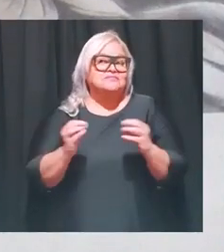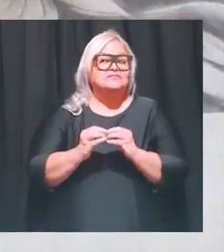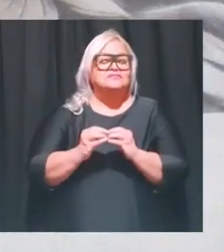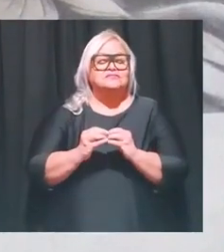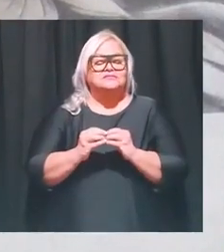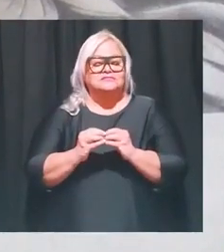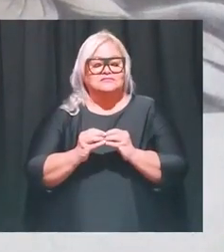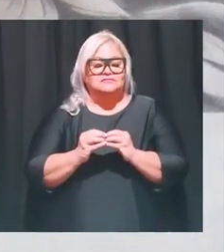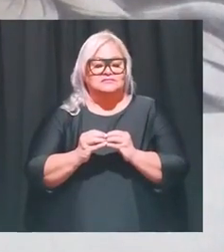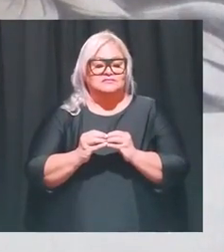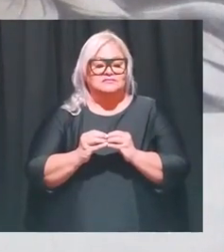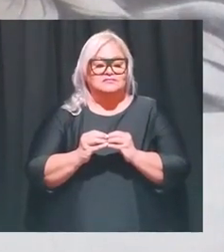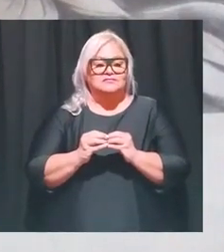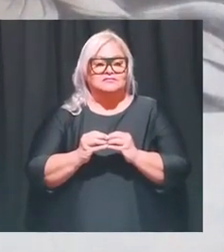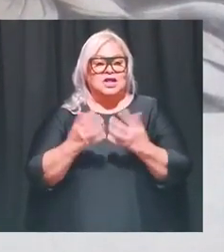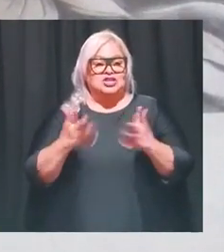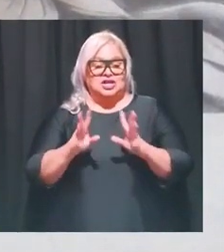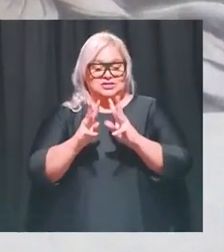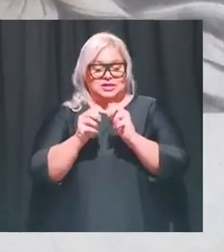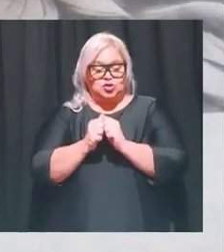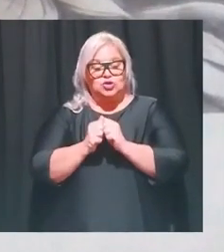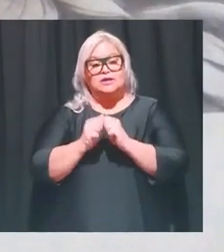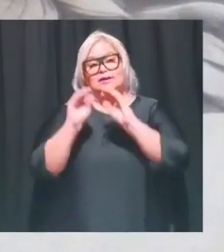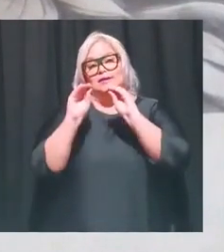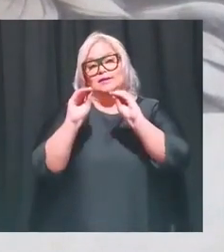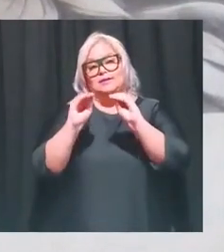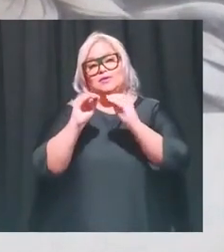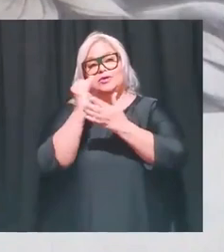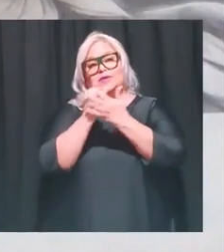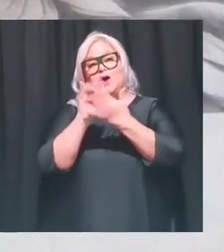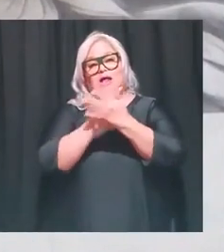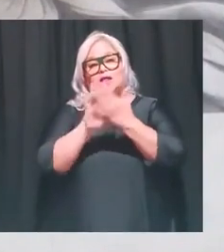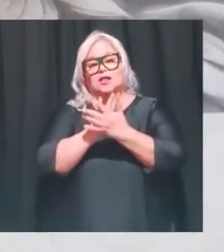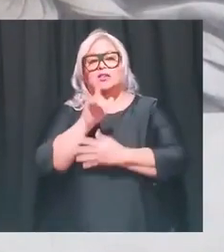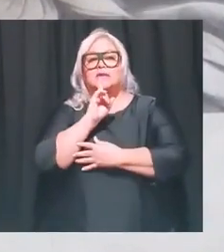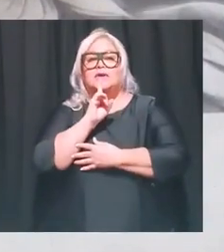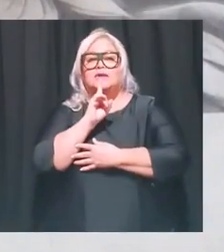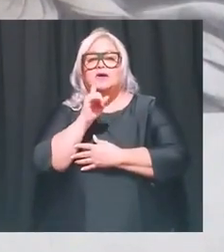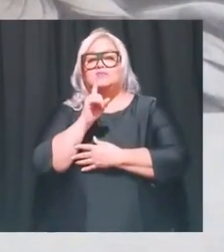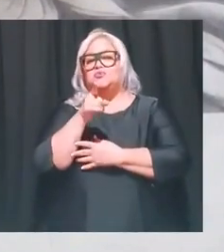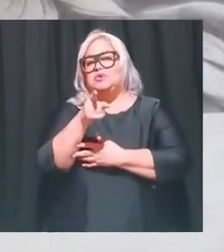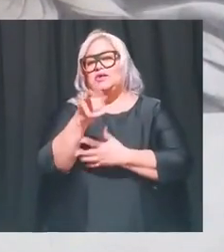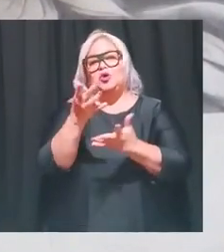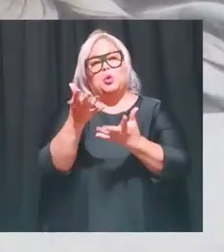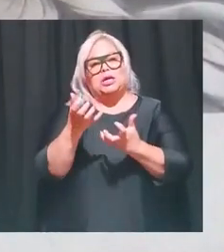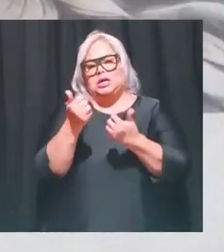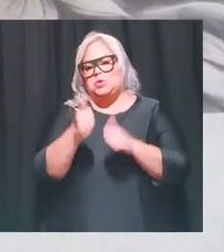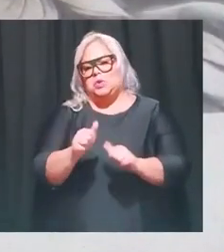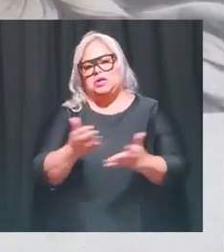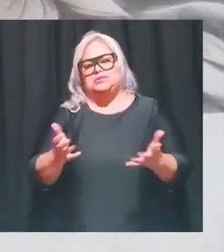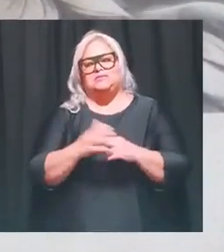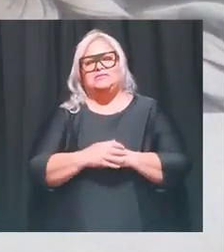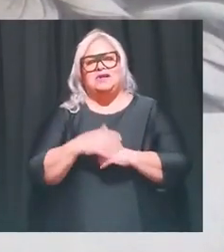esos son los dos talleres que les tengo de dibujo abstracto la verdad que el dibujo abstracto ustedes hacen lo que ustedes quieran con él era para darle